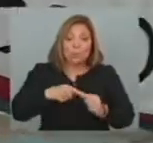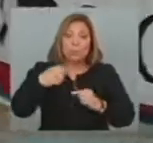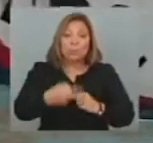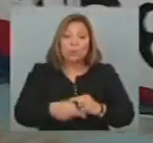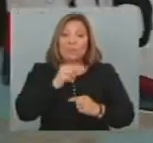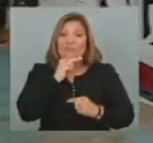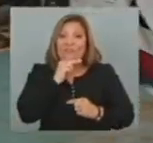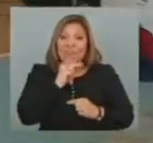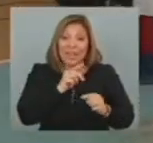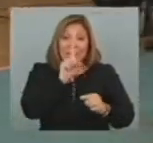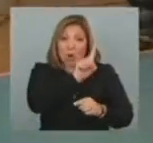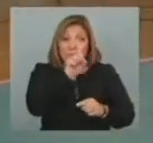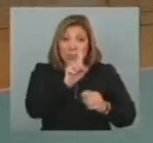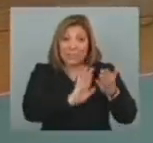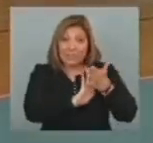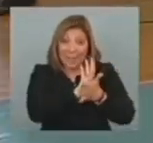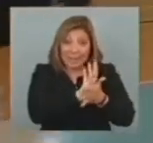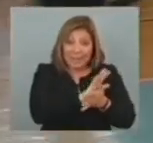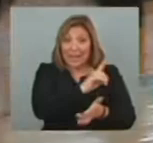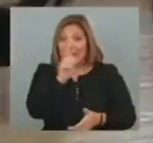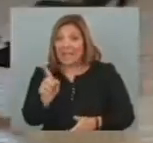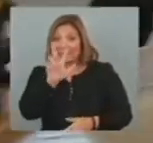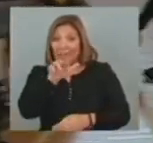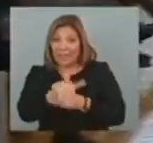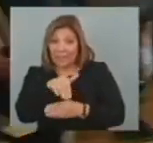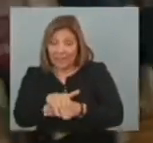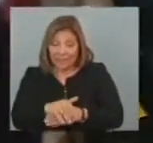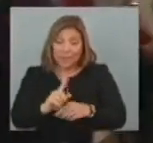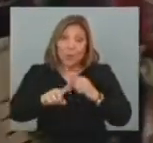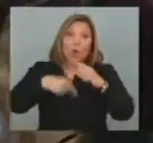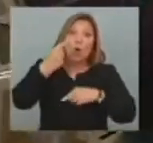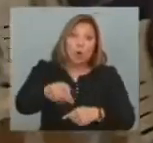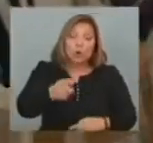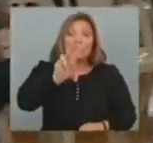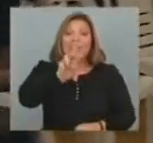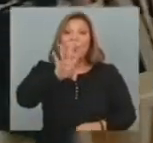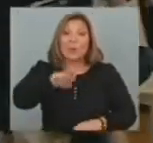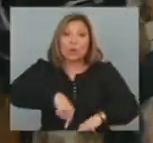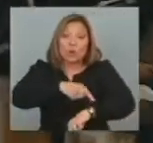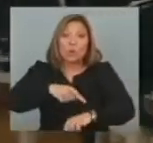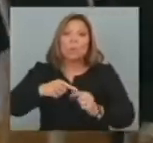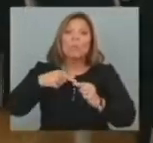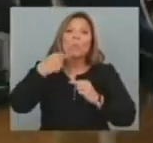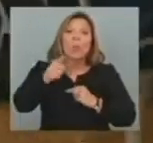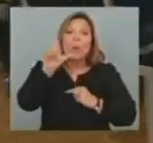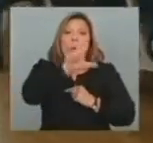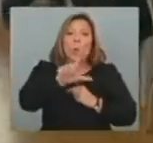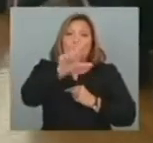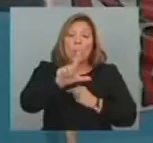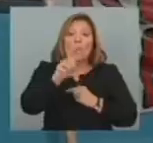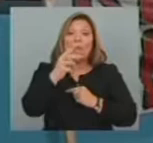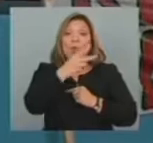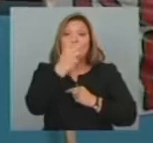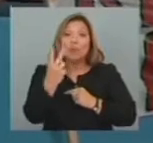viernes Entre las 11 de la mañana Y las 15 horas Y otro De 24 horas Para el próximo Lunes 2 de